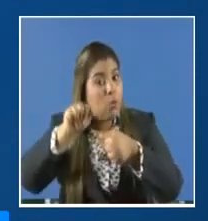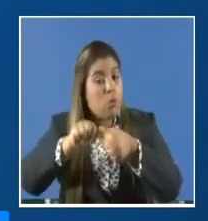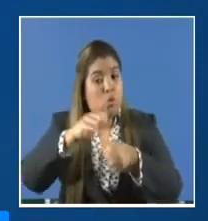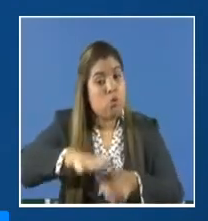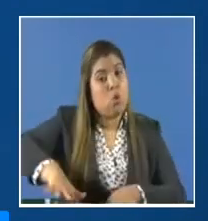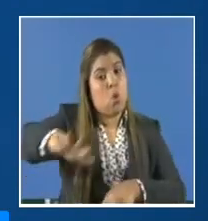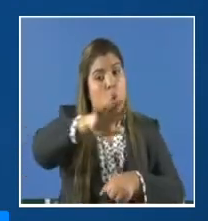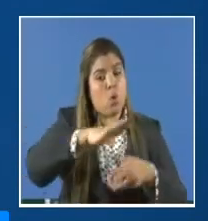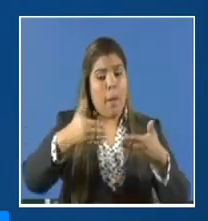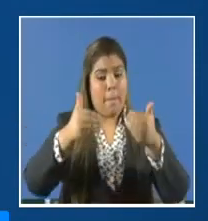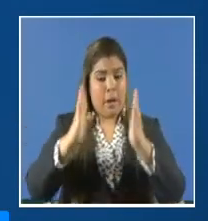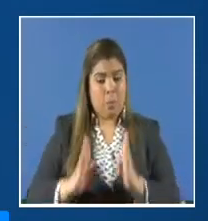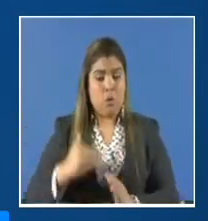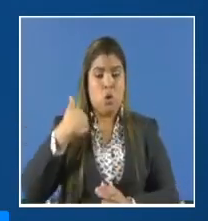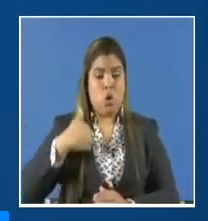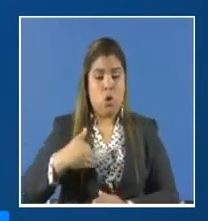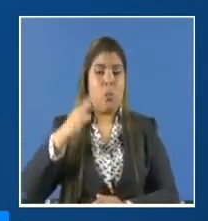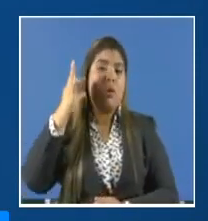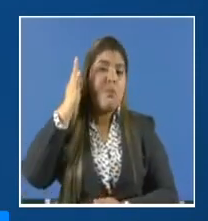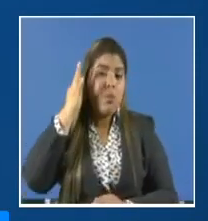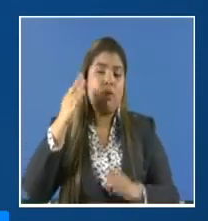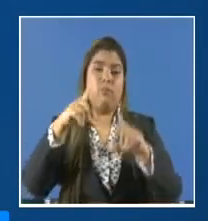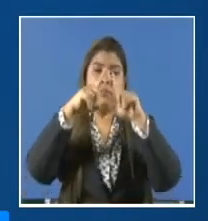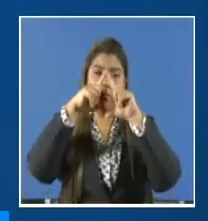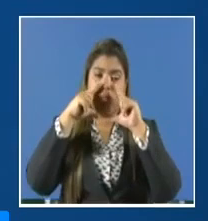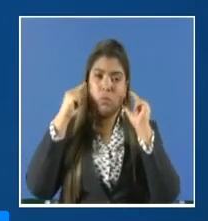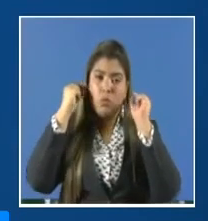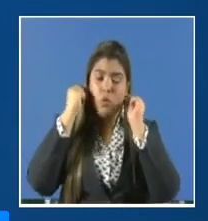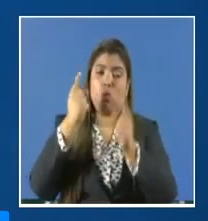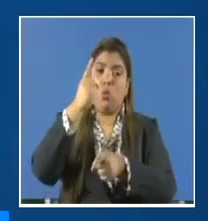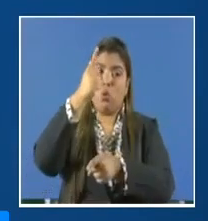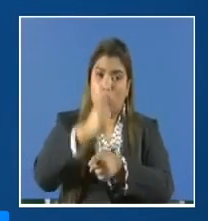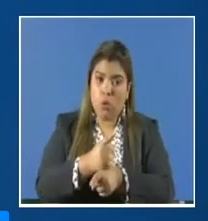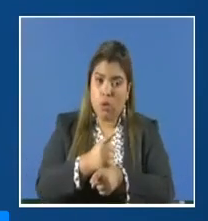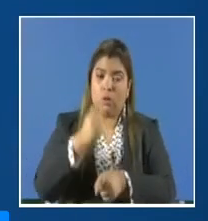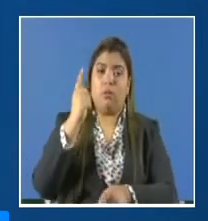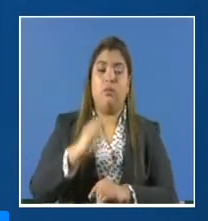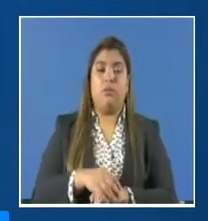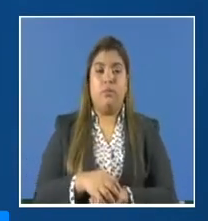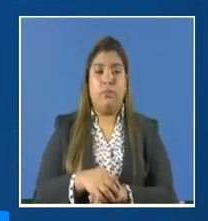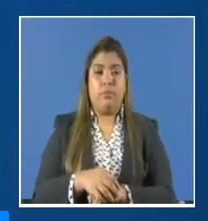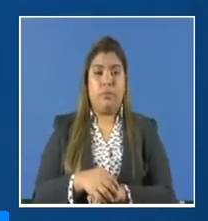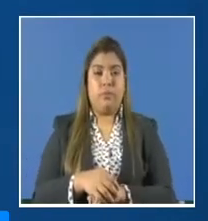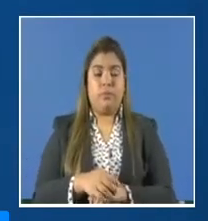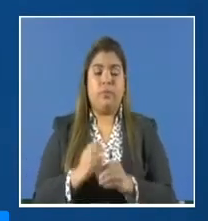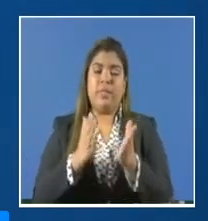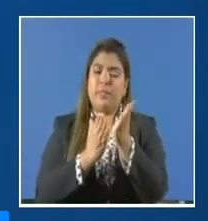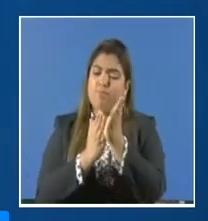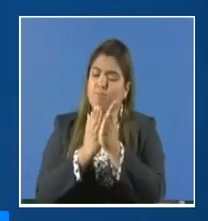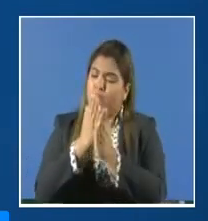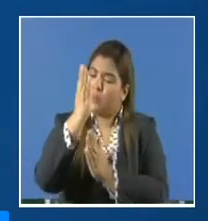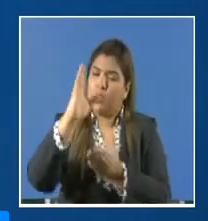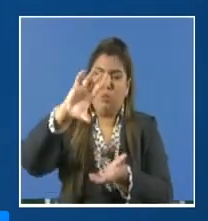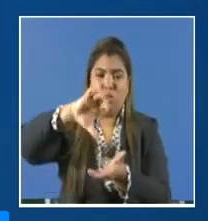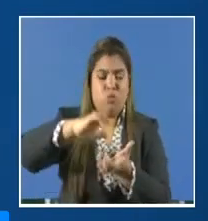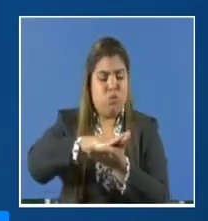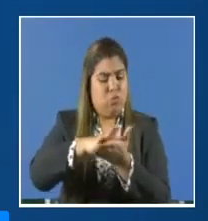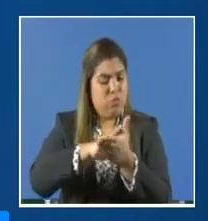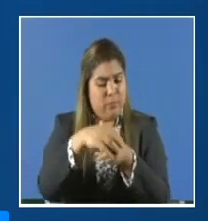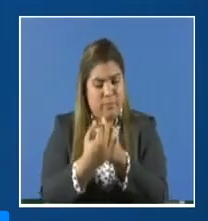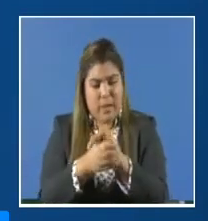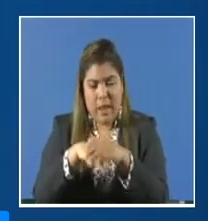ciudadanía la importancia del uso correcto de los tapabocas o mascarillas, el correcto y frecuente lavado de manos